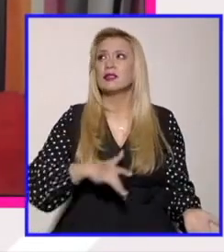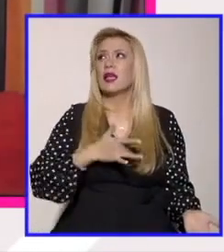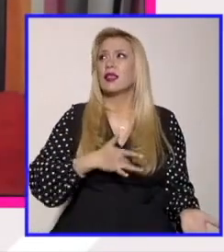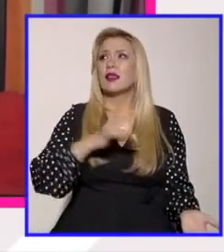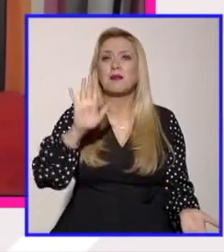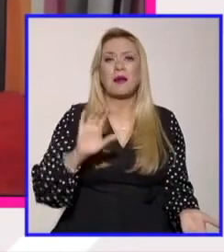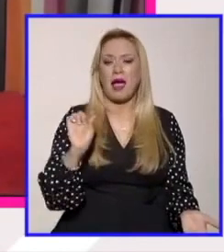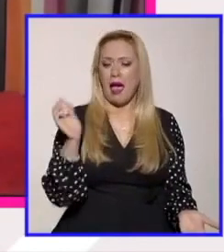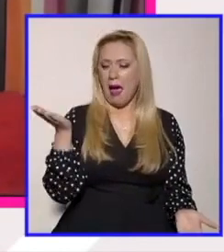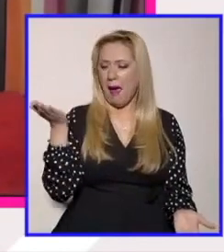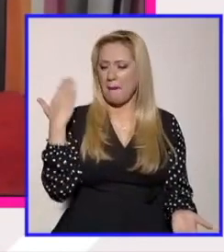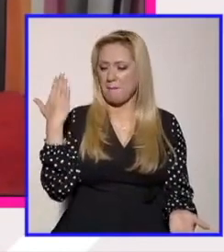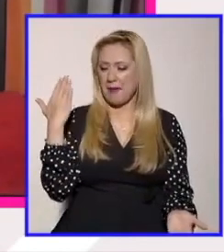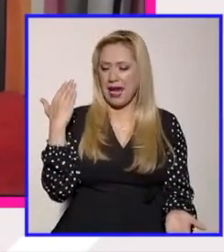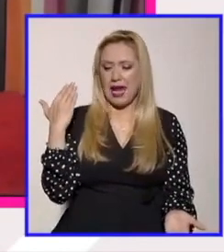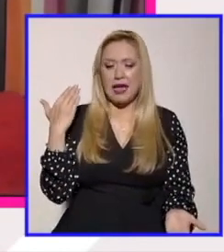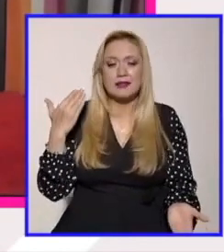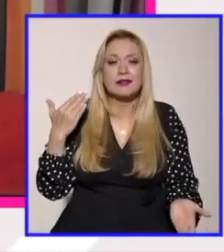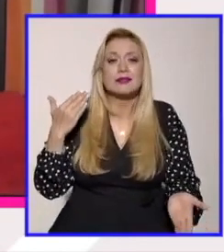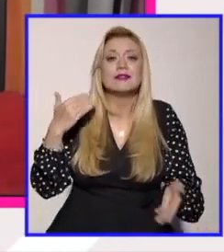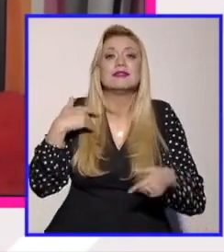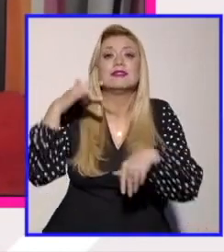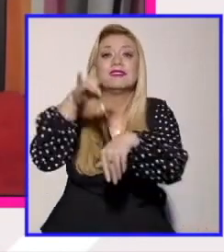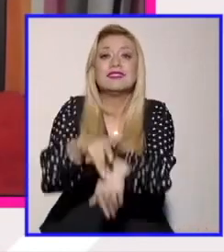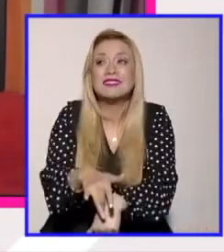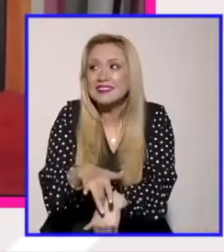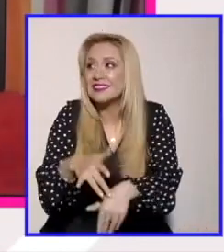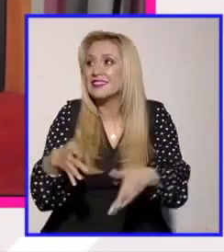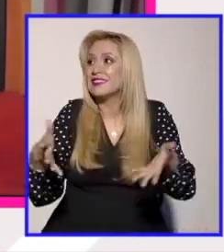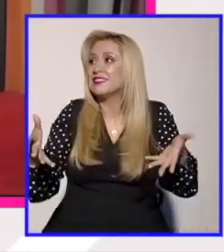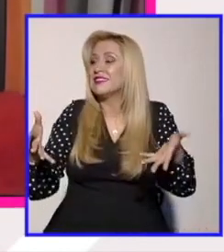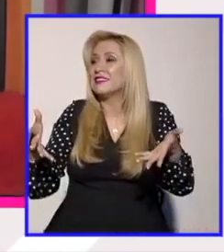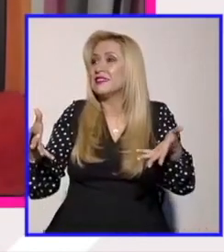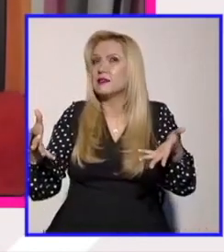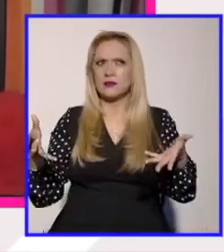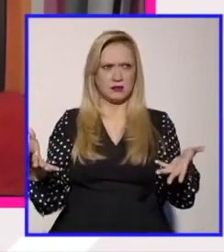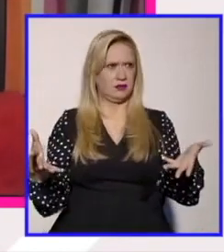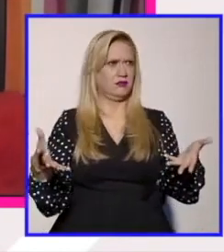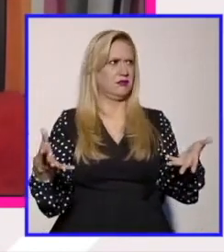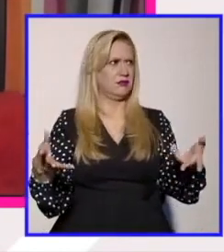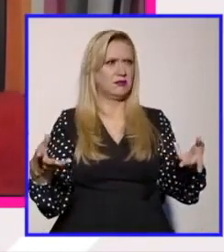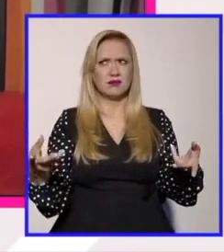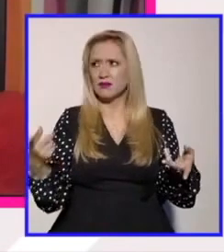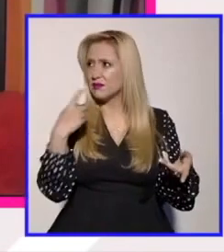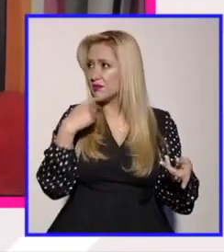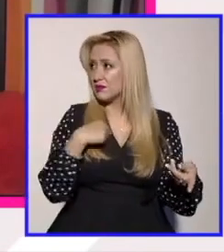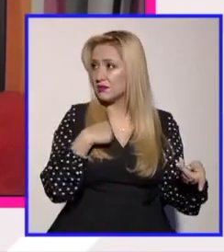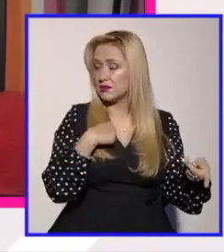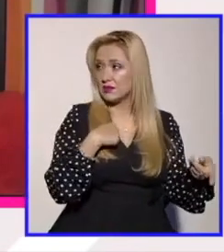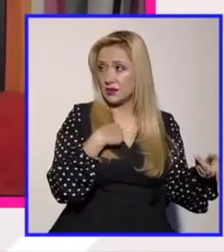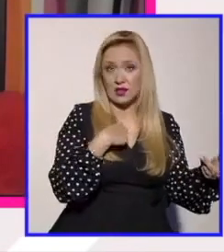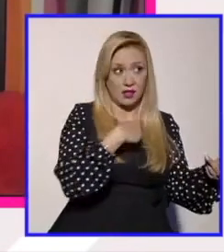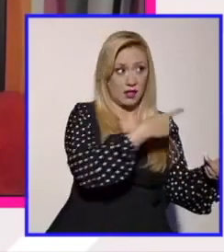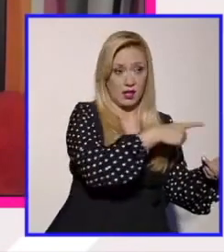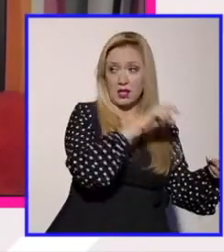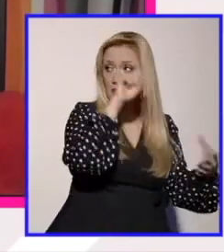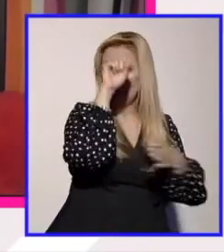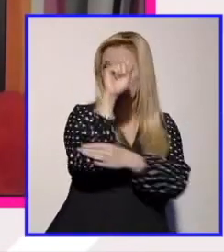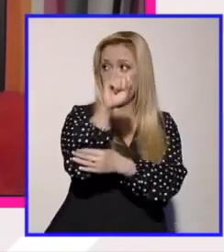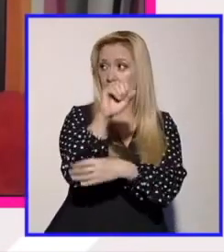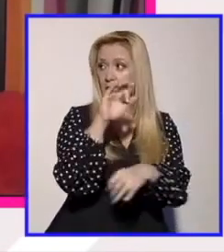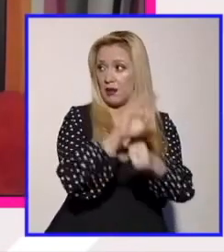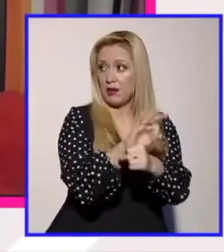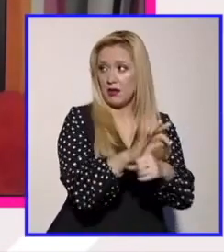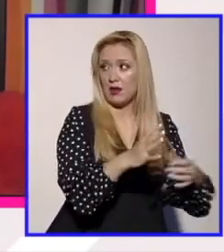apenas llegamos y ustedes nos están diciendo que tenemos que compartir este logro con ustedes cuando tenemos